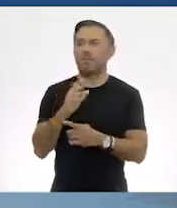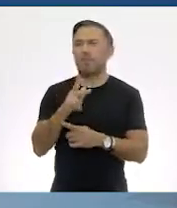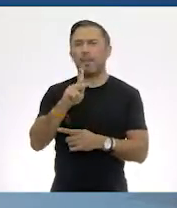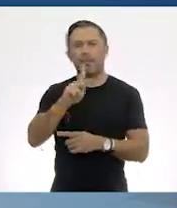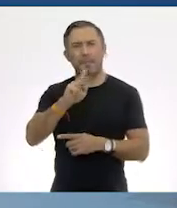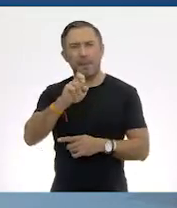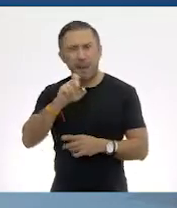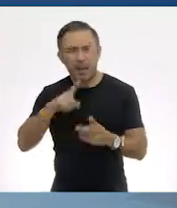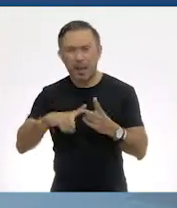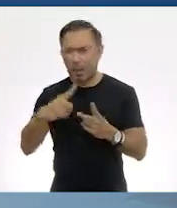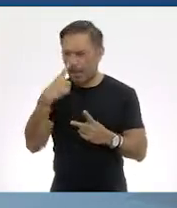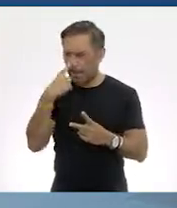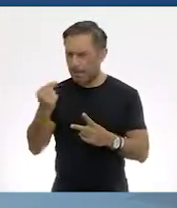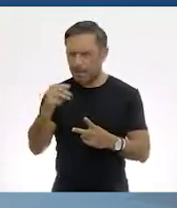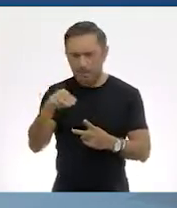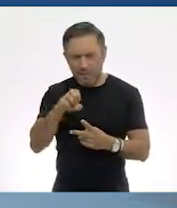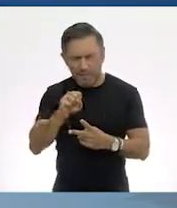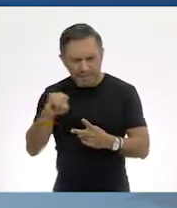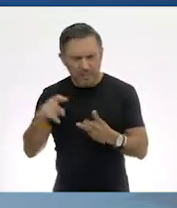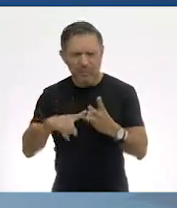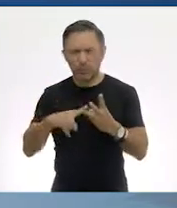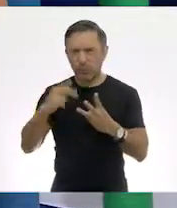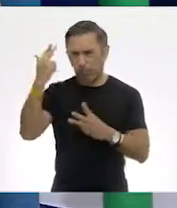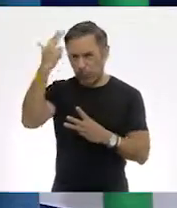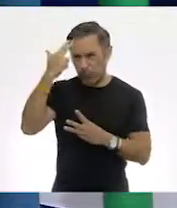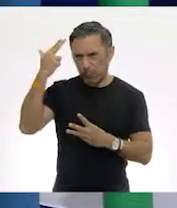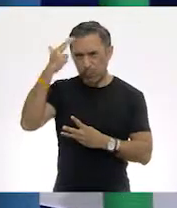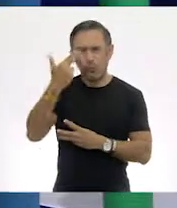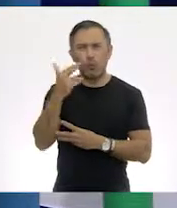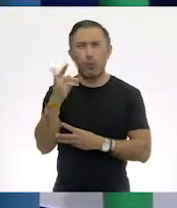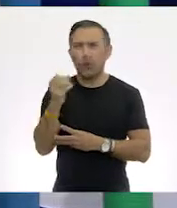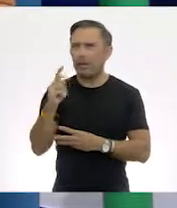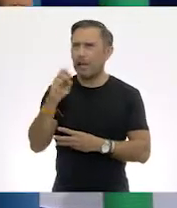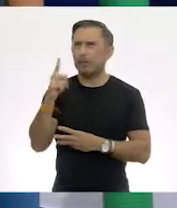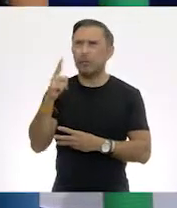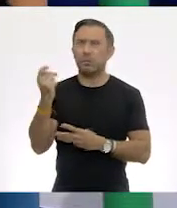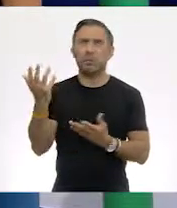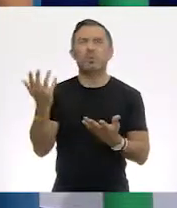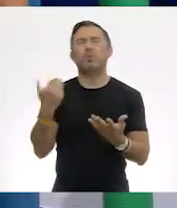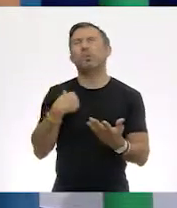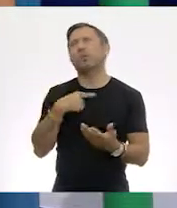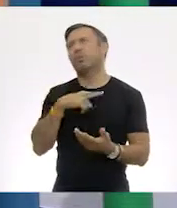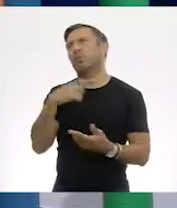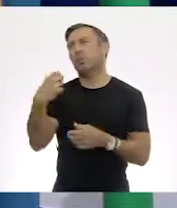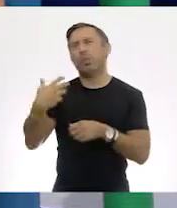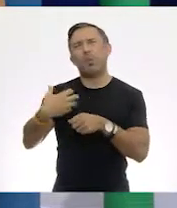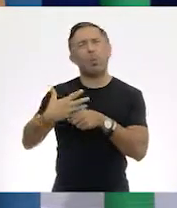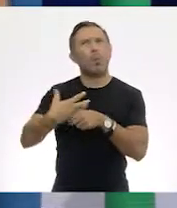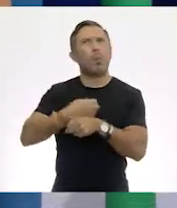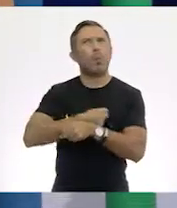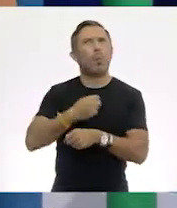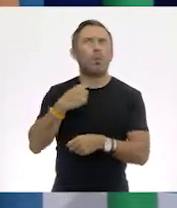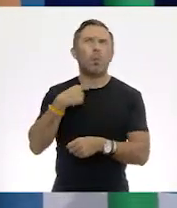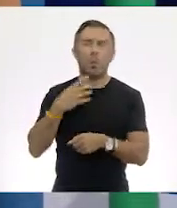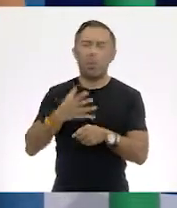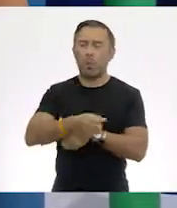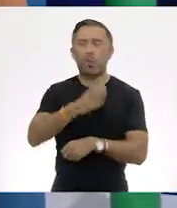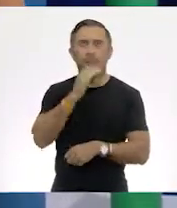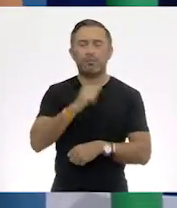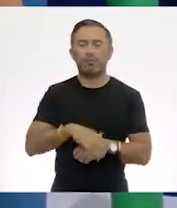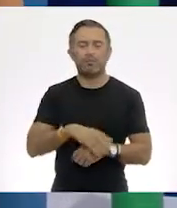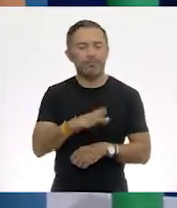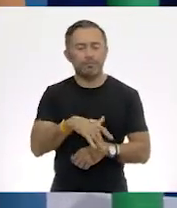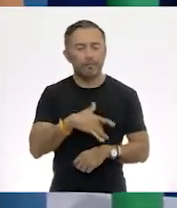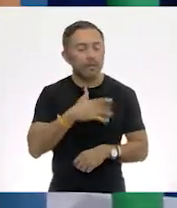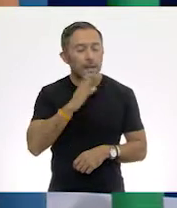ni Messi, ni Hugo Sánchez juntos. No te sientas tan mal, Ton. Es curioso que hablen de peso del